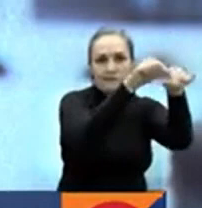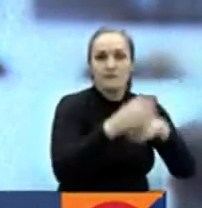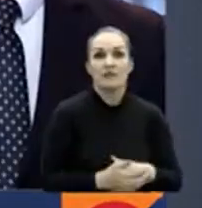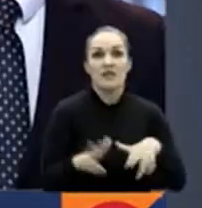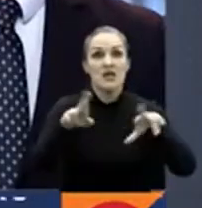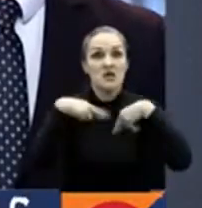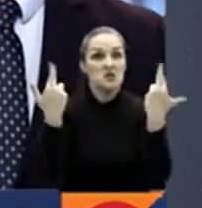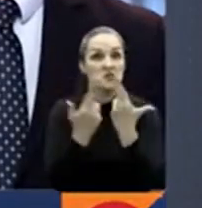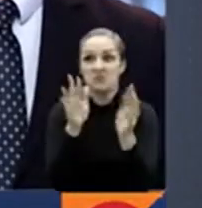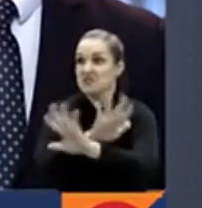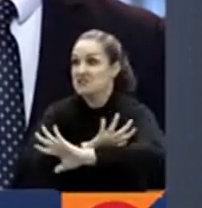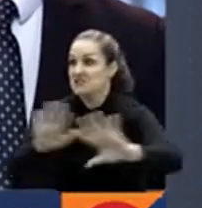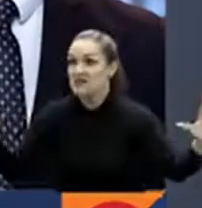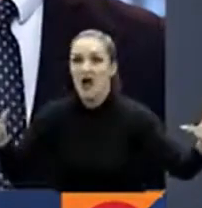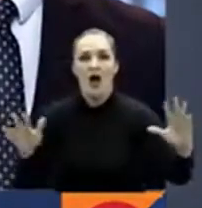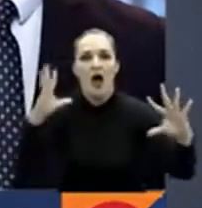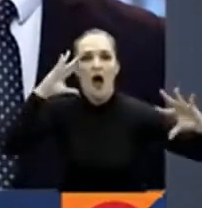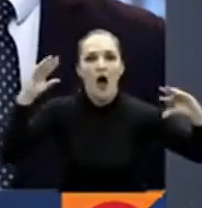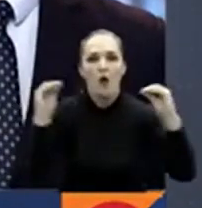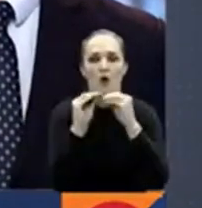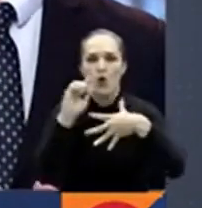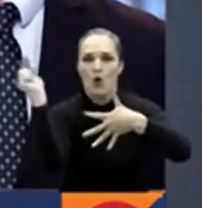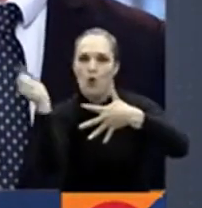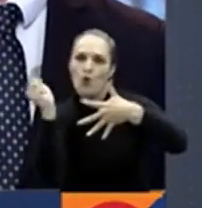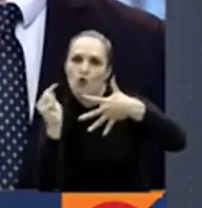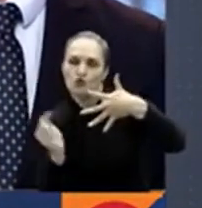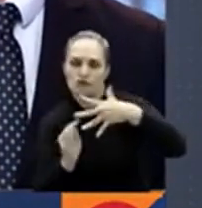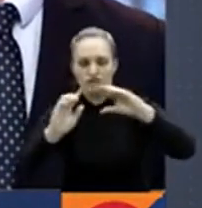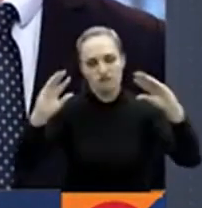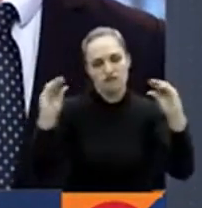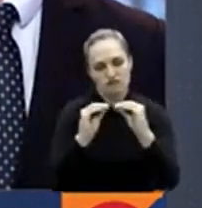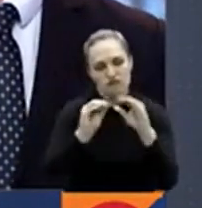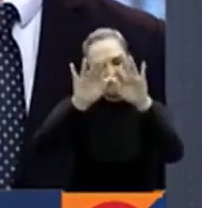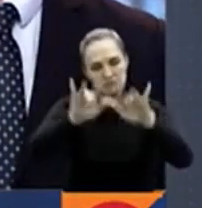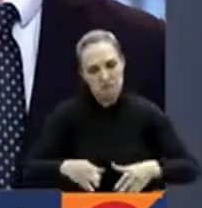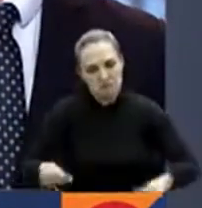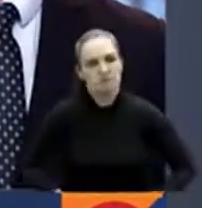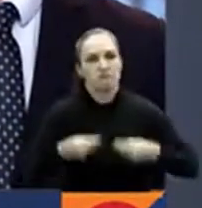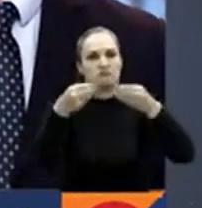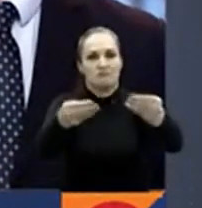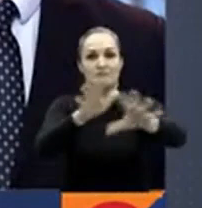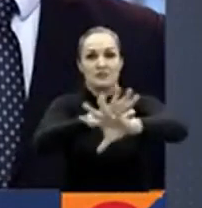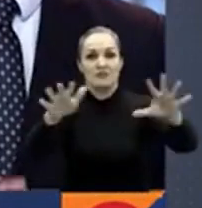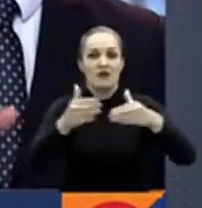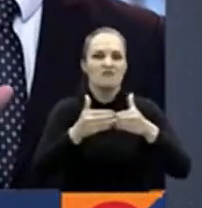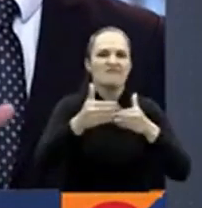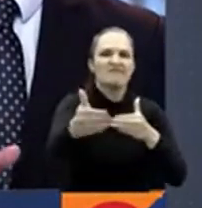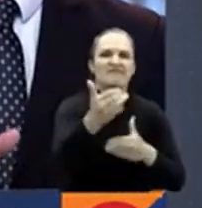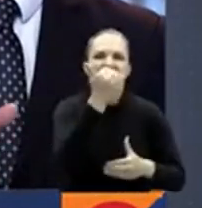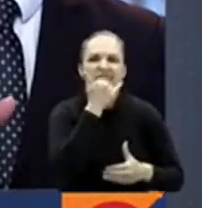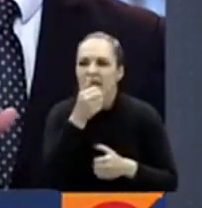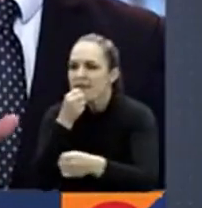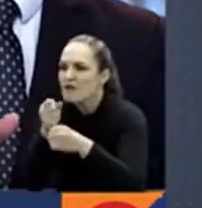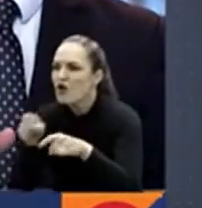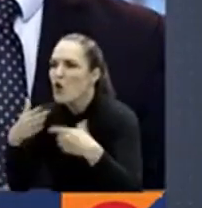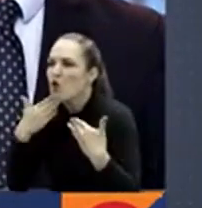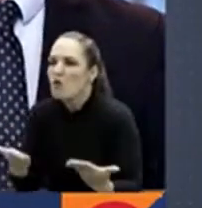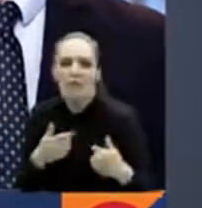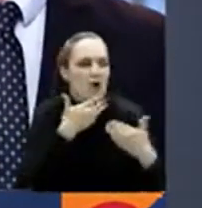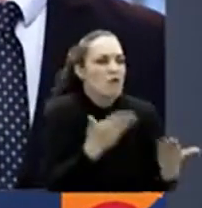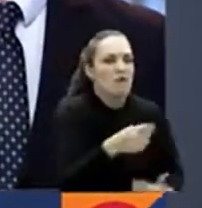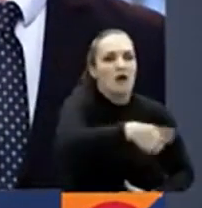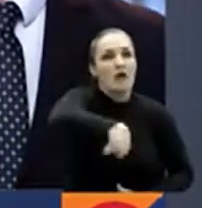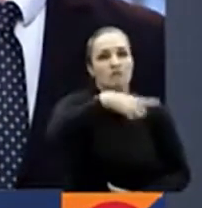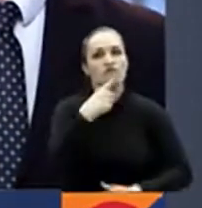entregadas las conclusiones, los negociadores hablaron sobre las expectativas que tienen para el segundo ciclo de los diálogos. Calificaron como positiva